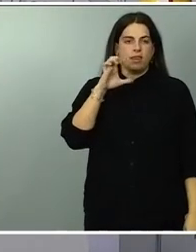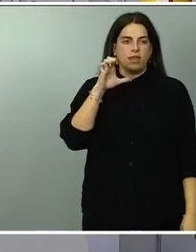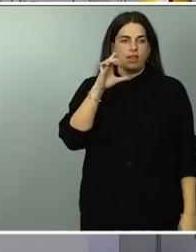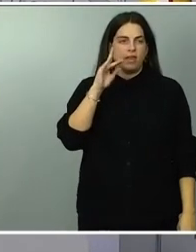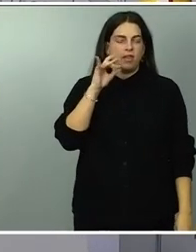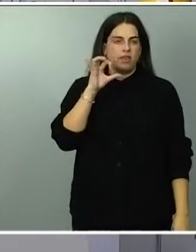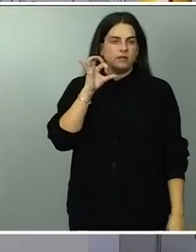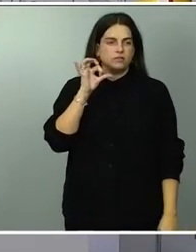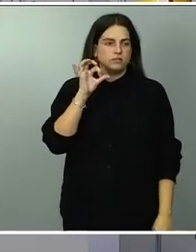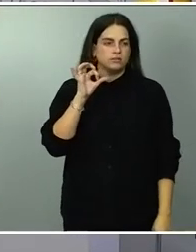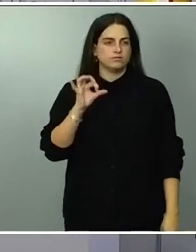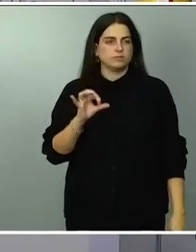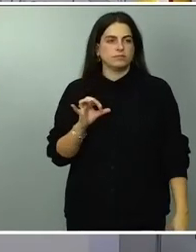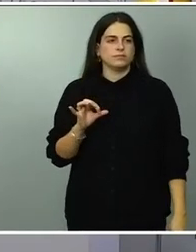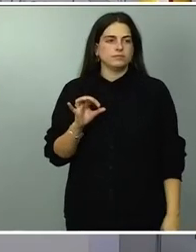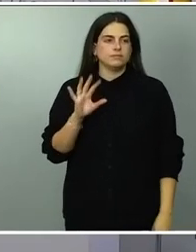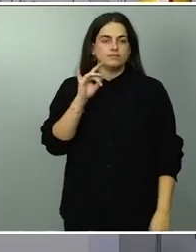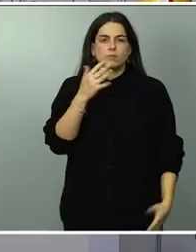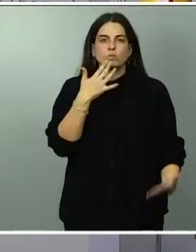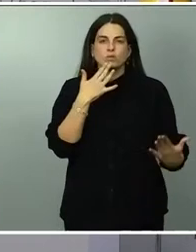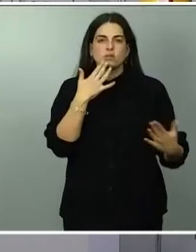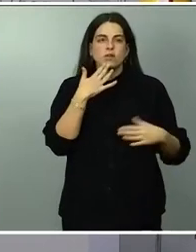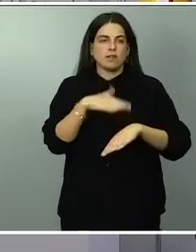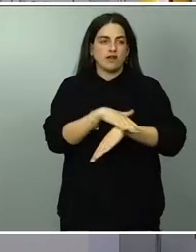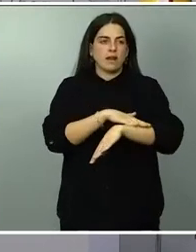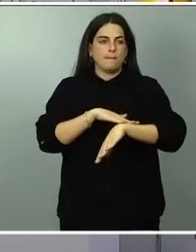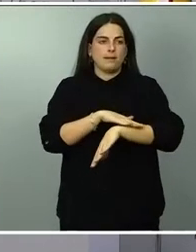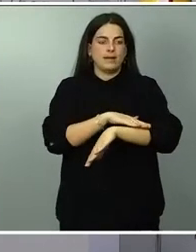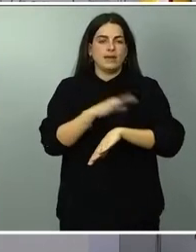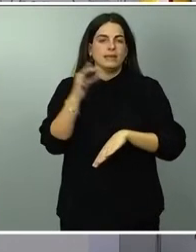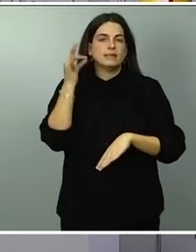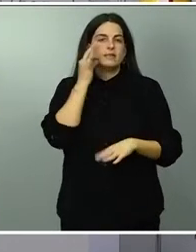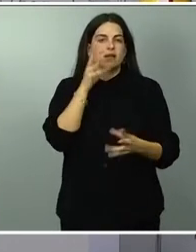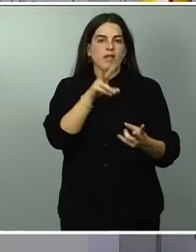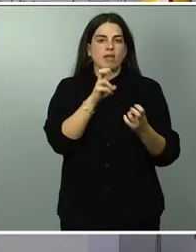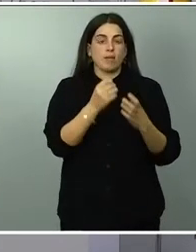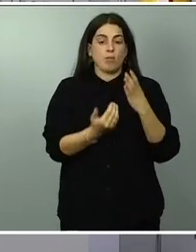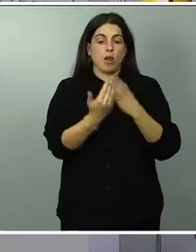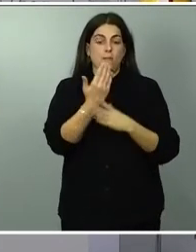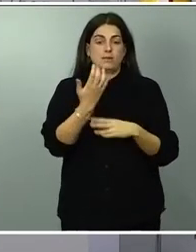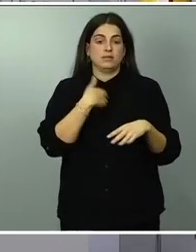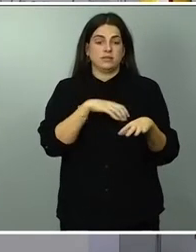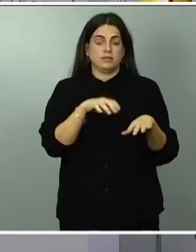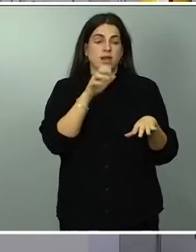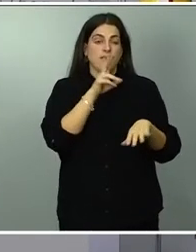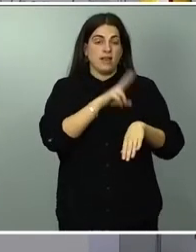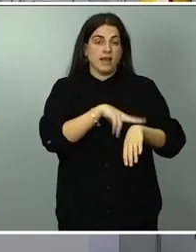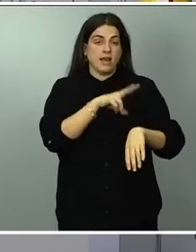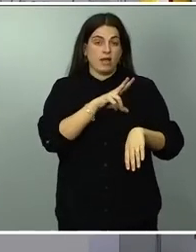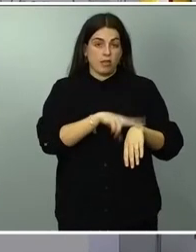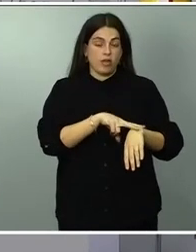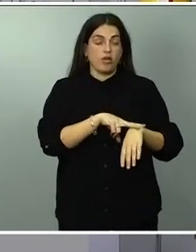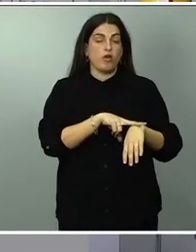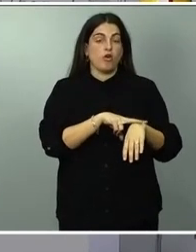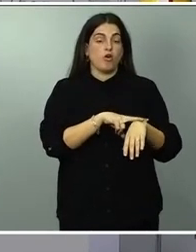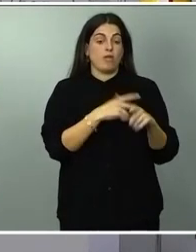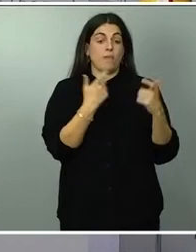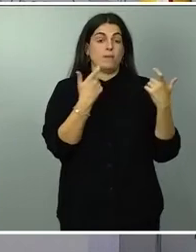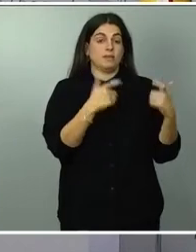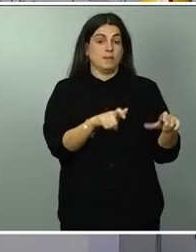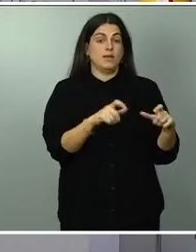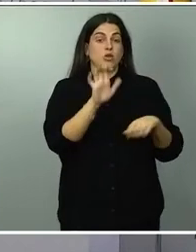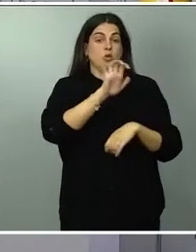Sí, muchas gracias a la ministra de Hacienda se ha reunido usted esta mañana con la delegación del Parlamento Europeo bueno como ha ido a esa reunión